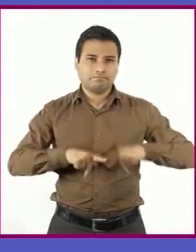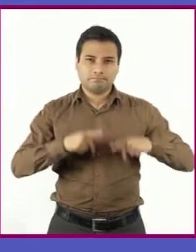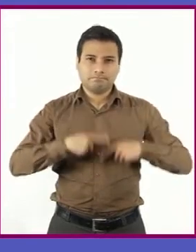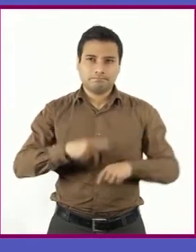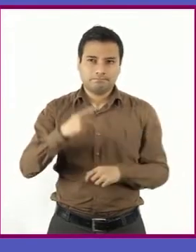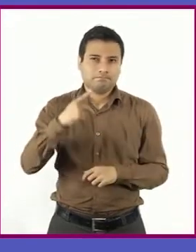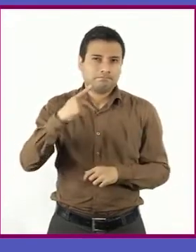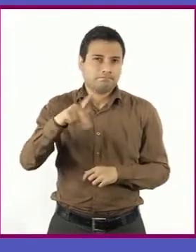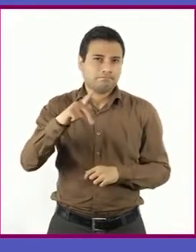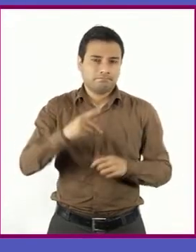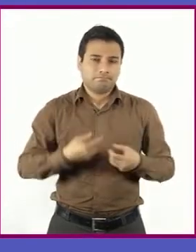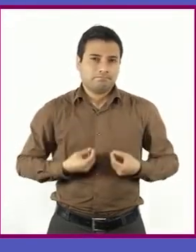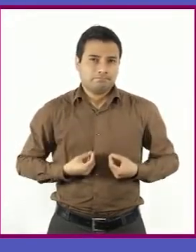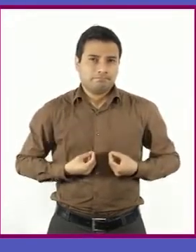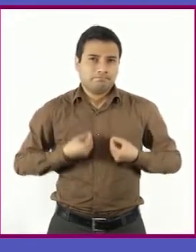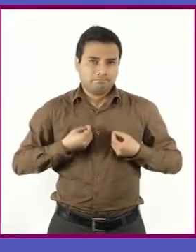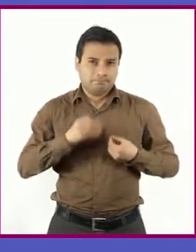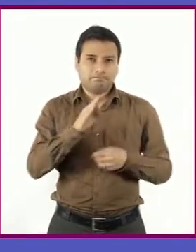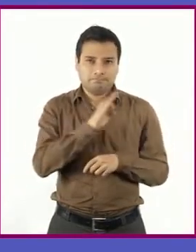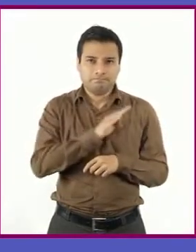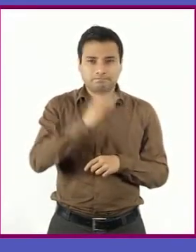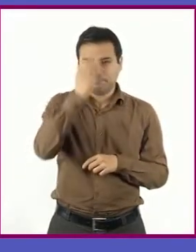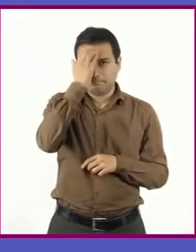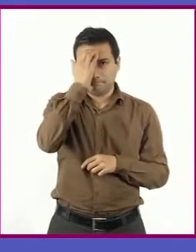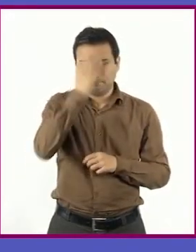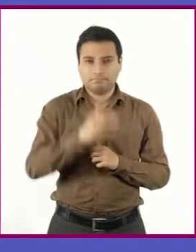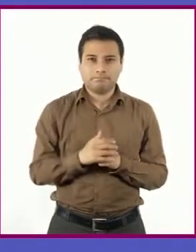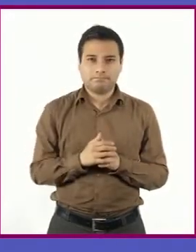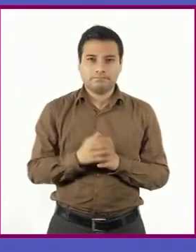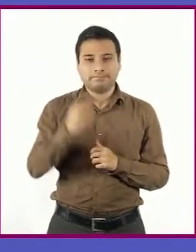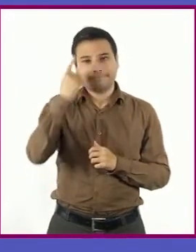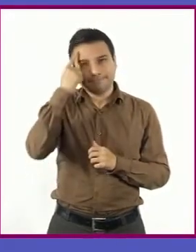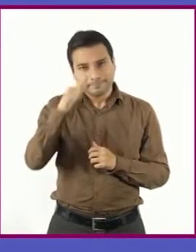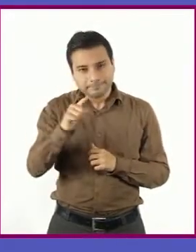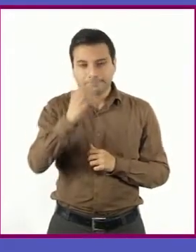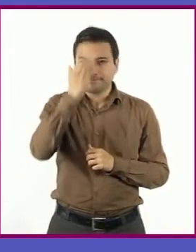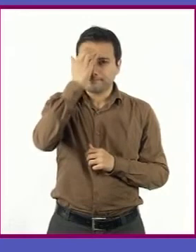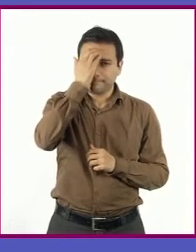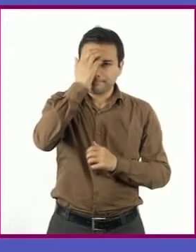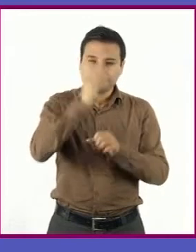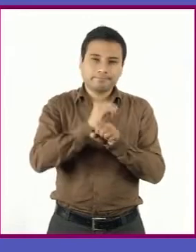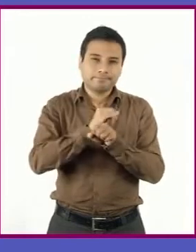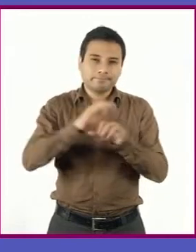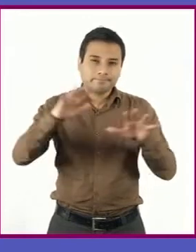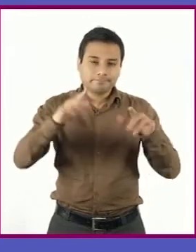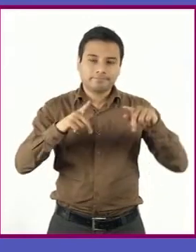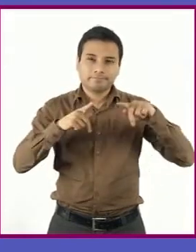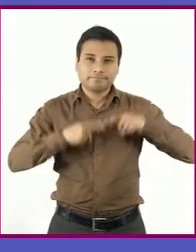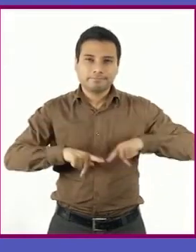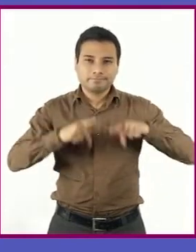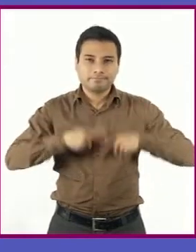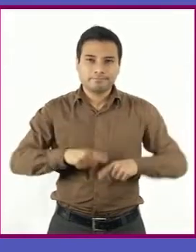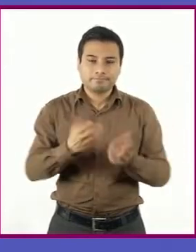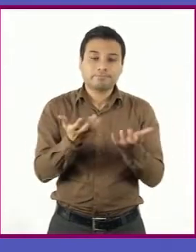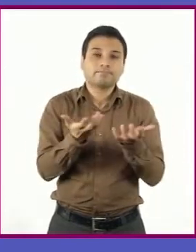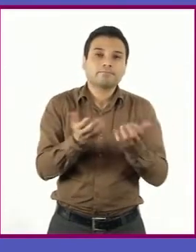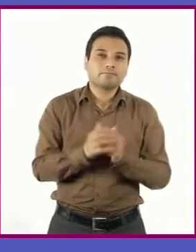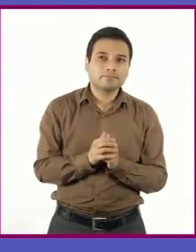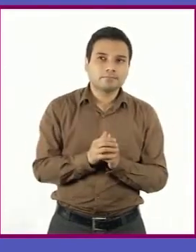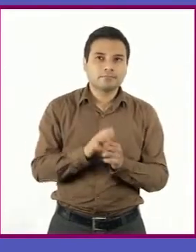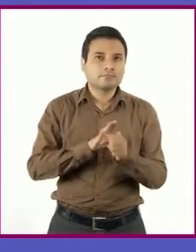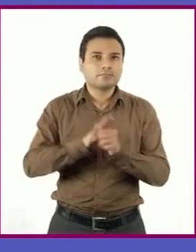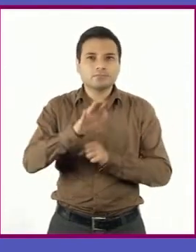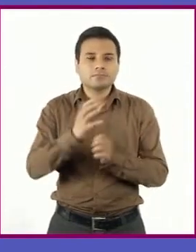escriben esa autobiografía. Es para informarnos, conocer del personaje, qué hizo, qué construyó, qué